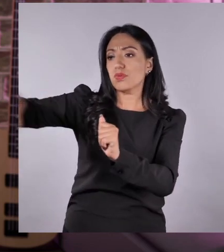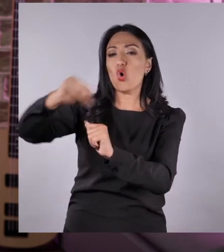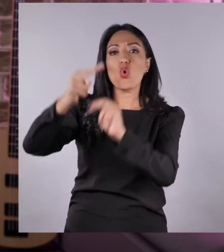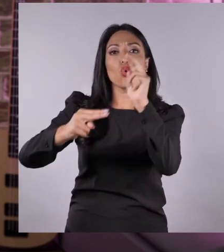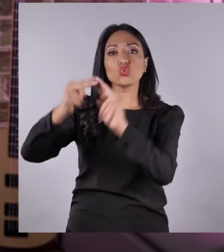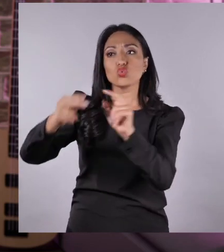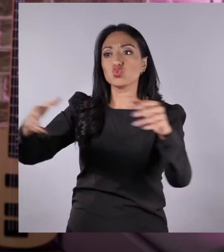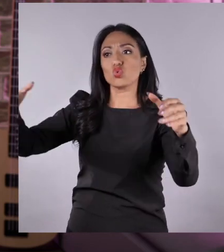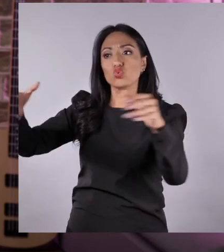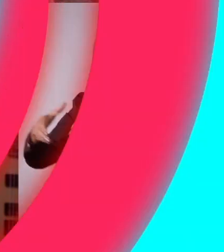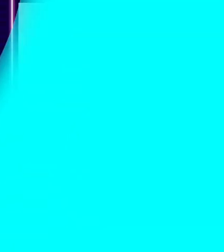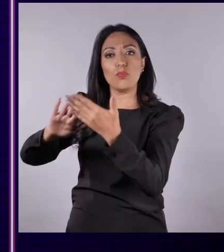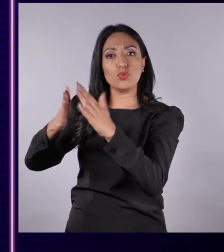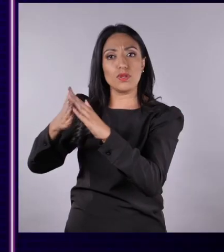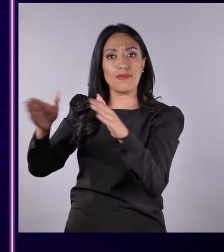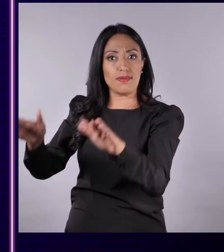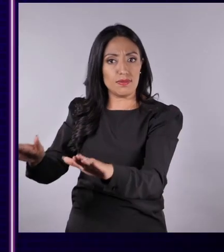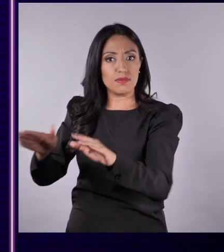reino o palenque.